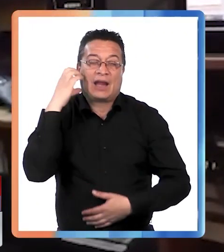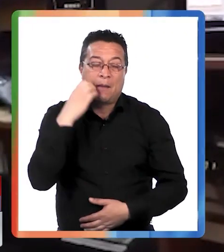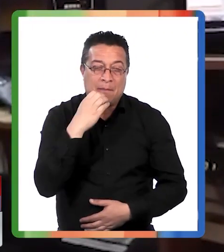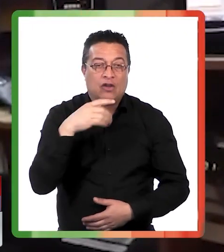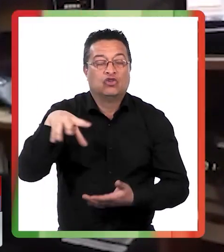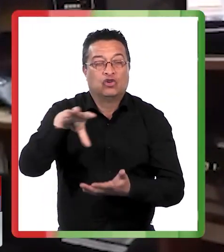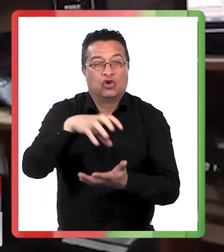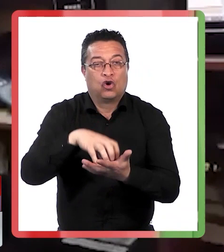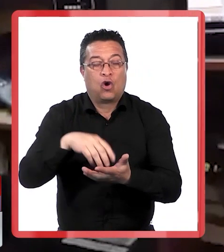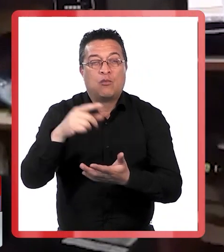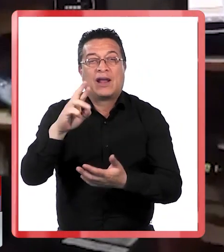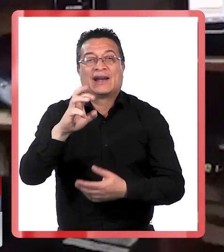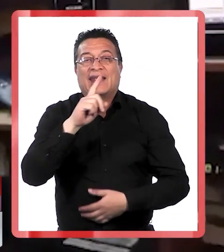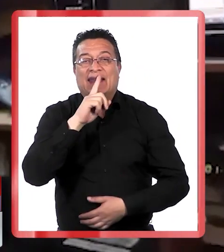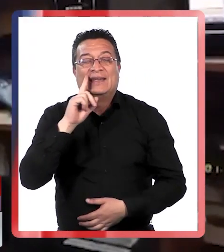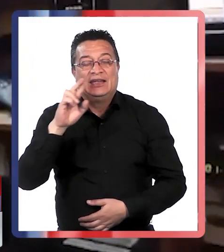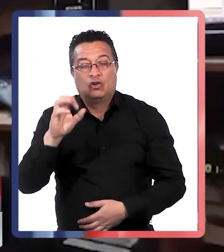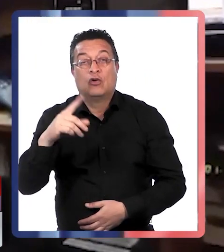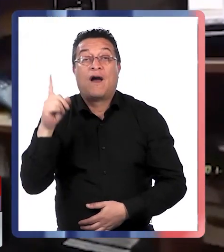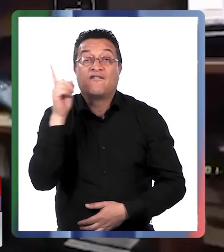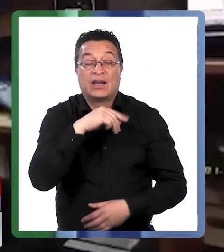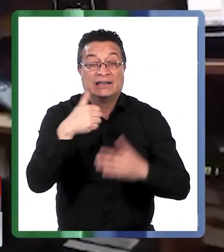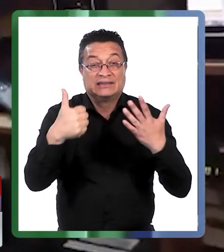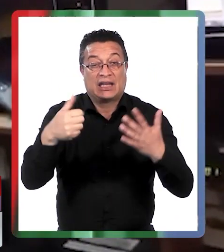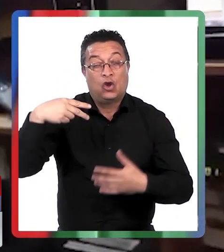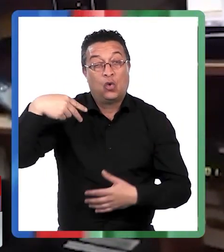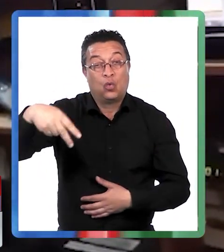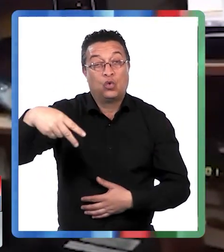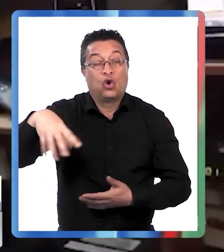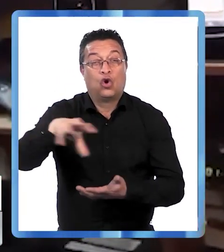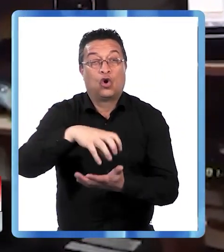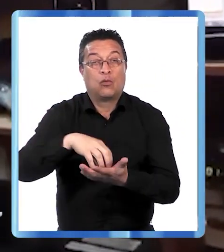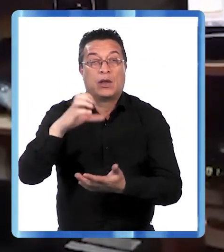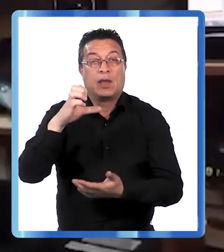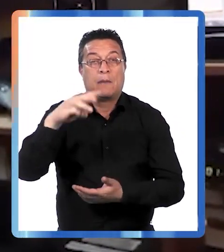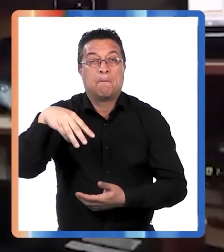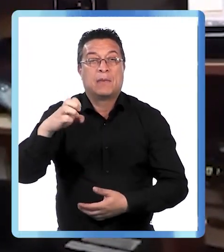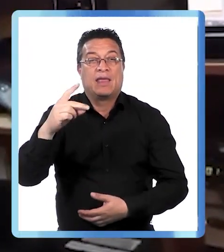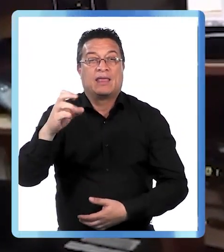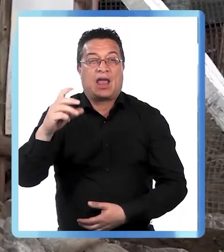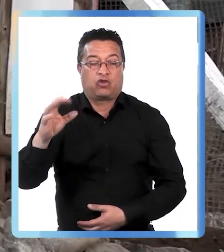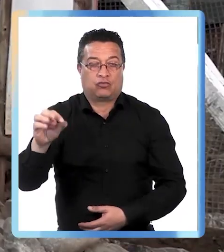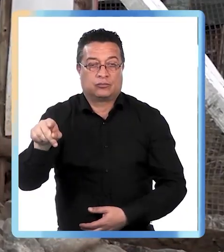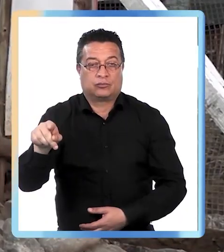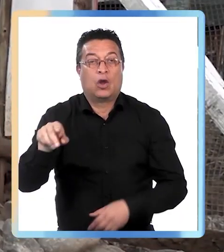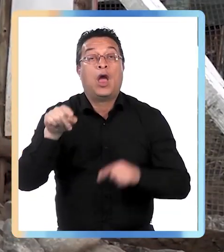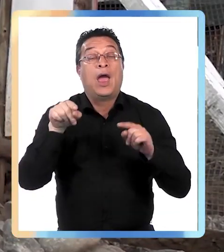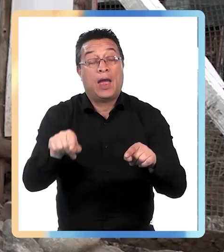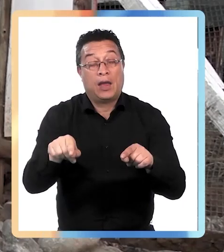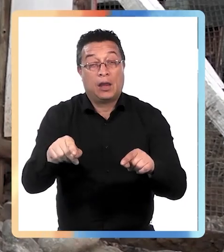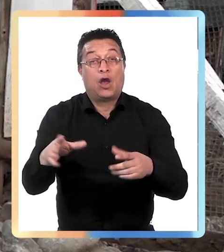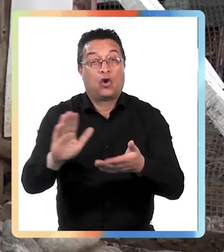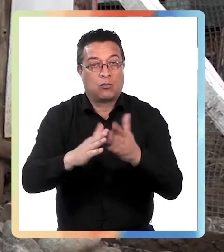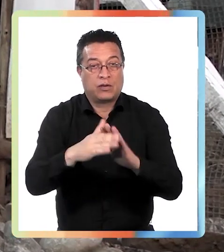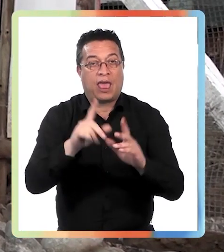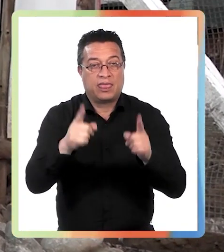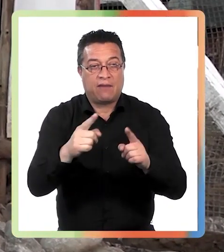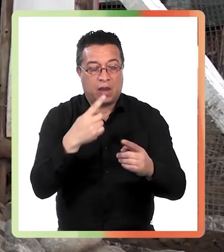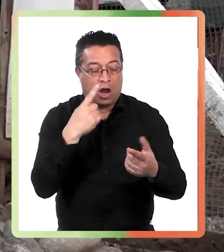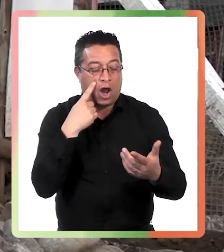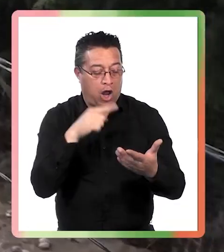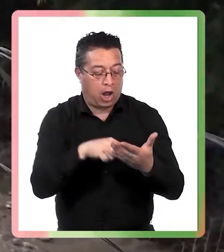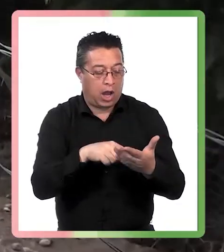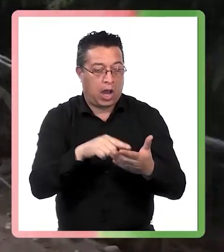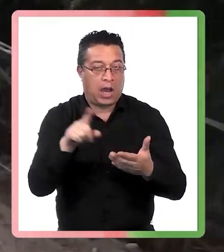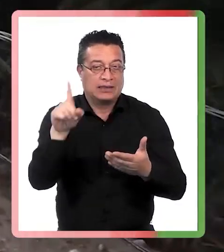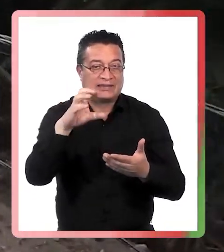30 de mayo en la comuna de Retiro para finalizar el 6 de junio en la comuna de Pedrago La comunidad debe familiarizarse